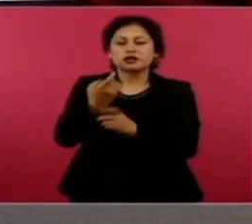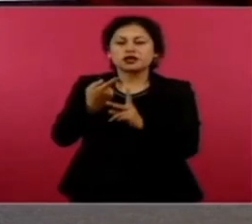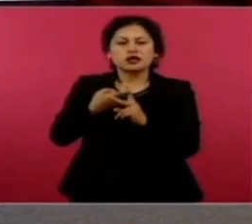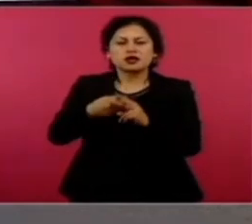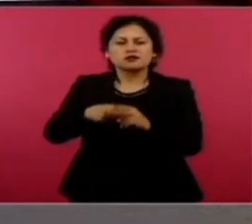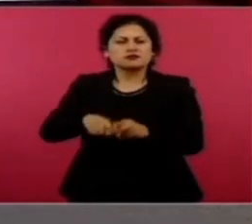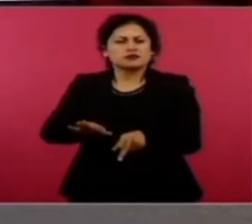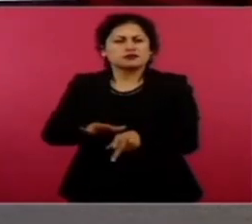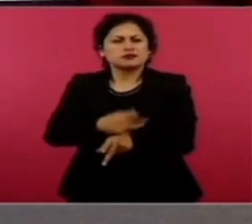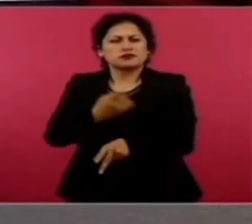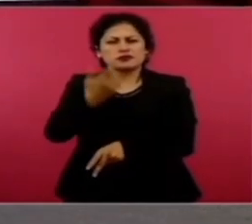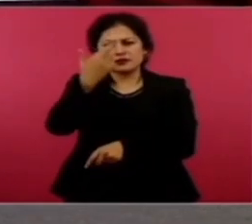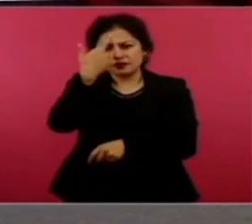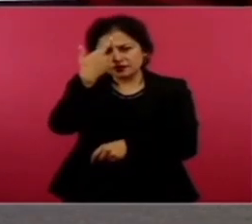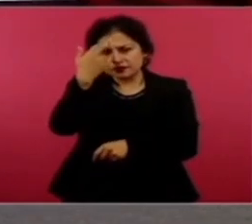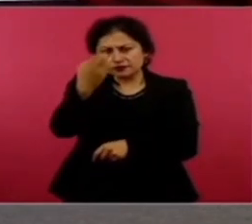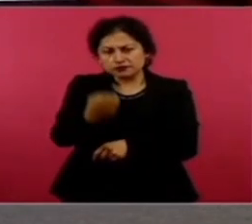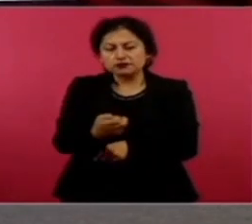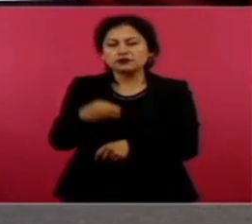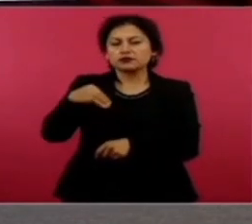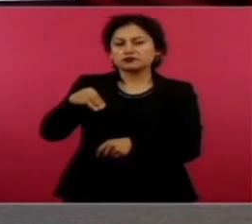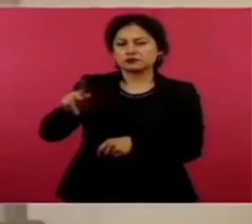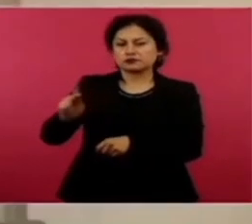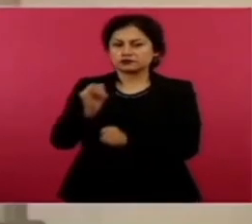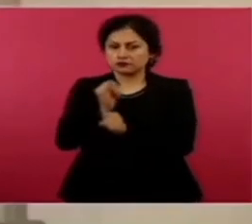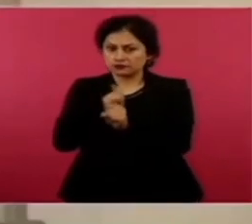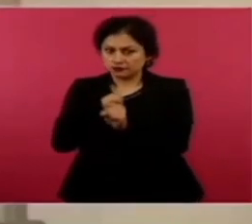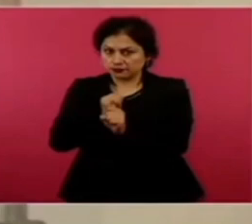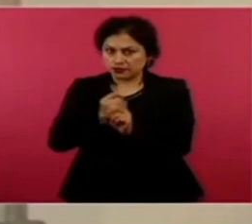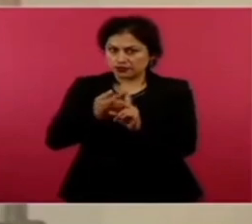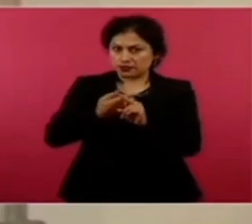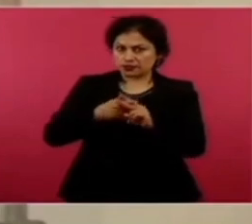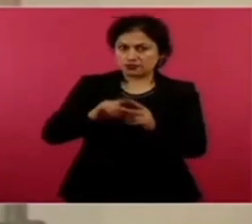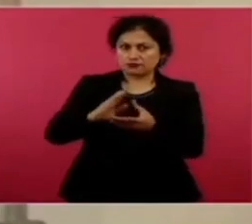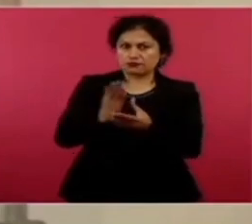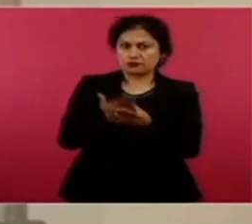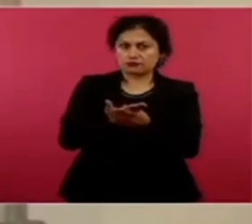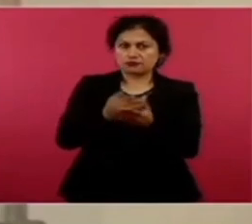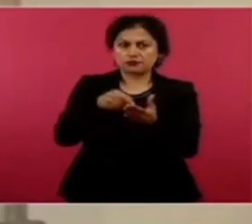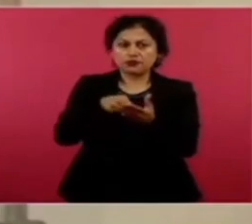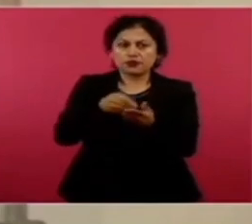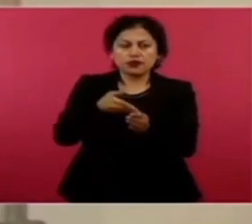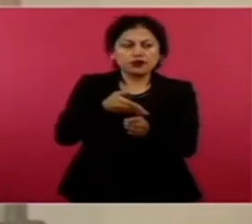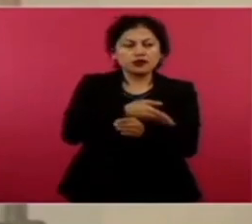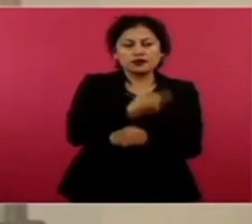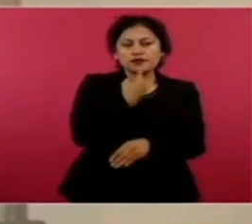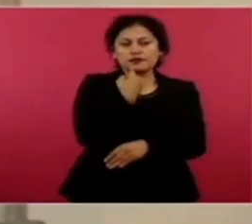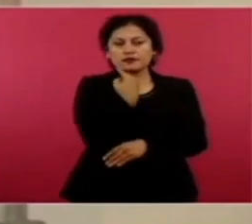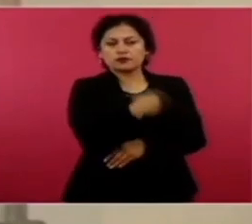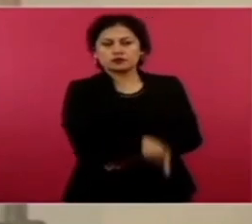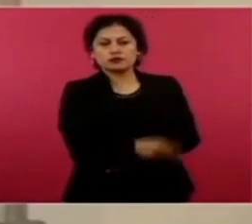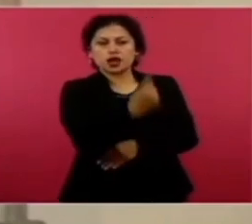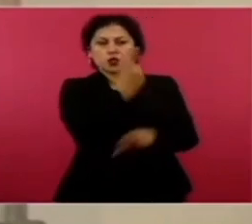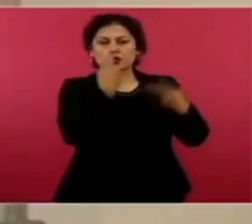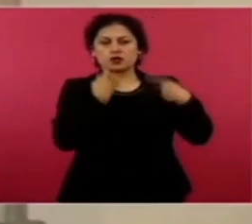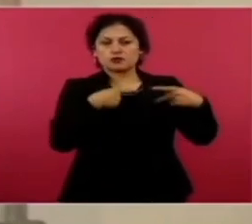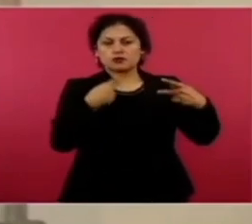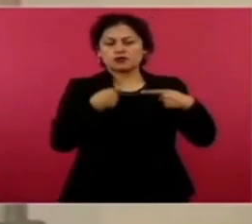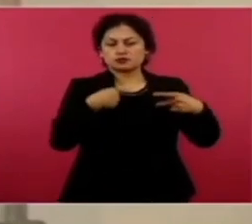por una carpeta, pues que la denuncia anónima no tiene ningún valor probatorio. Adelante.